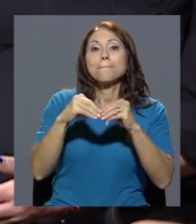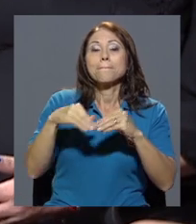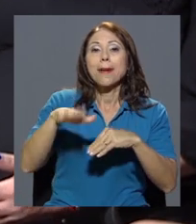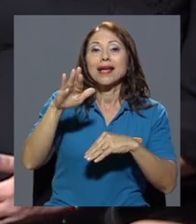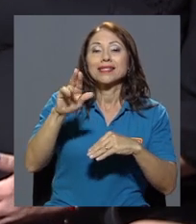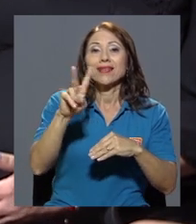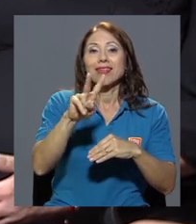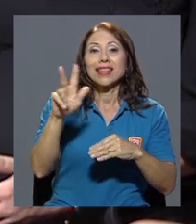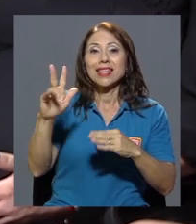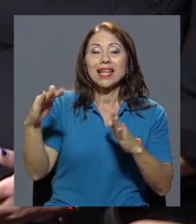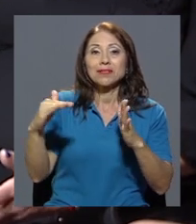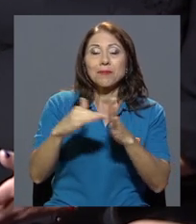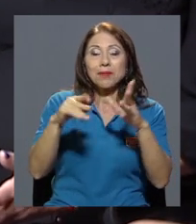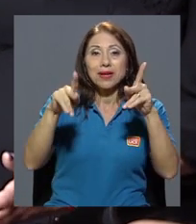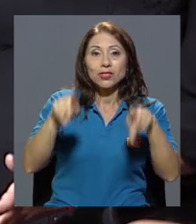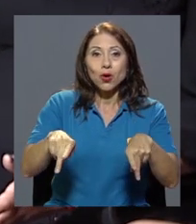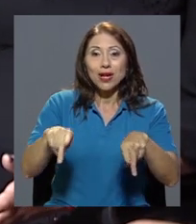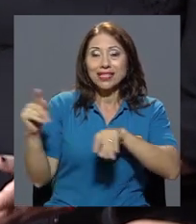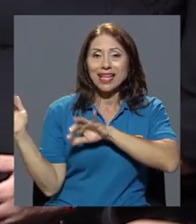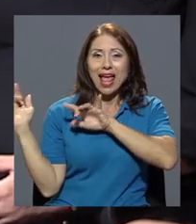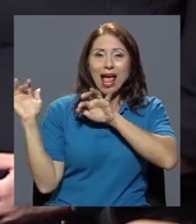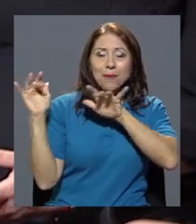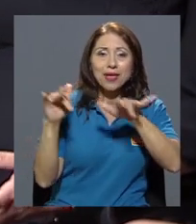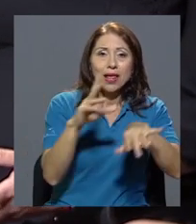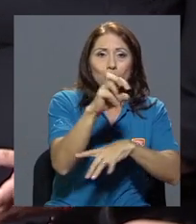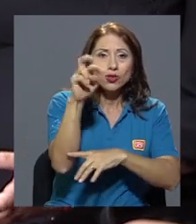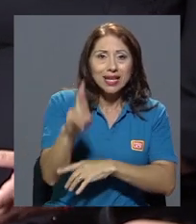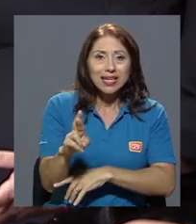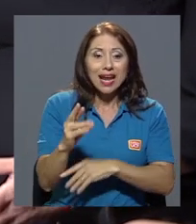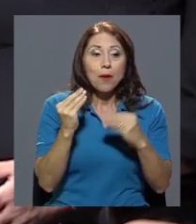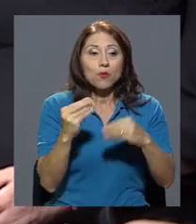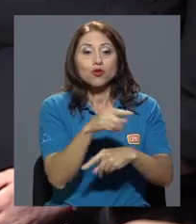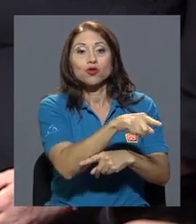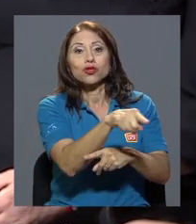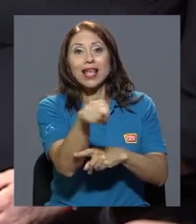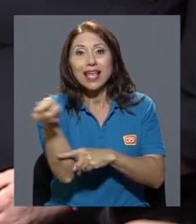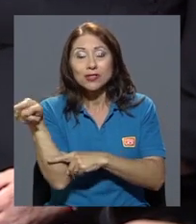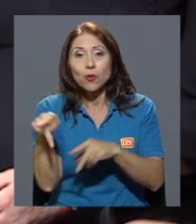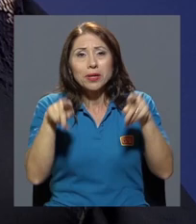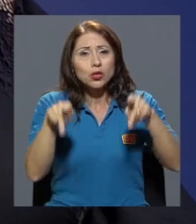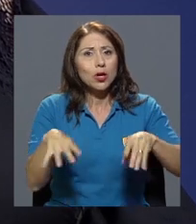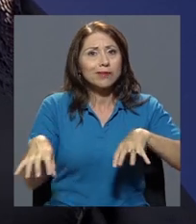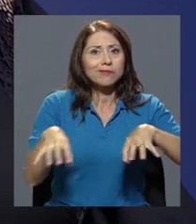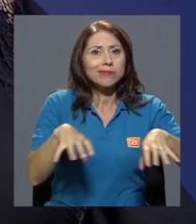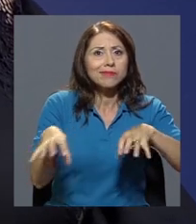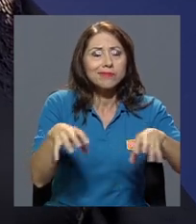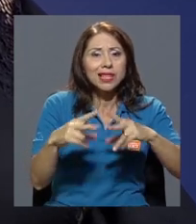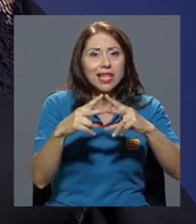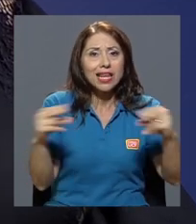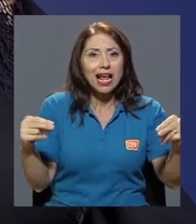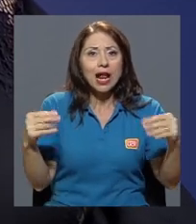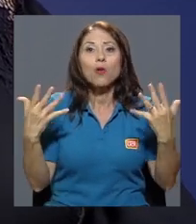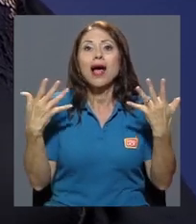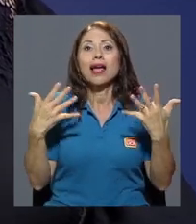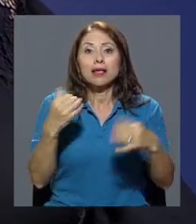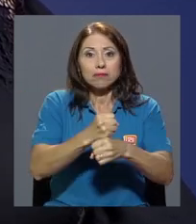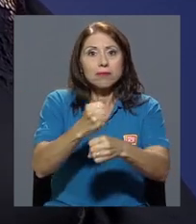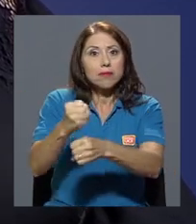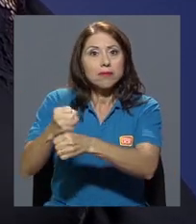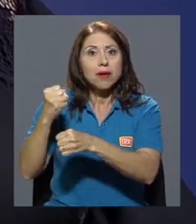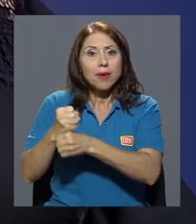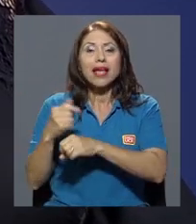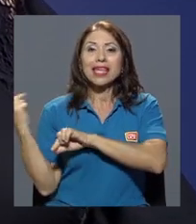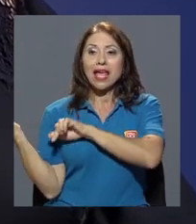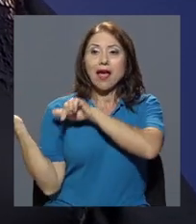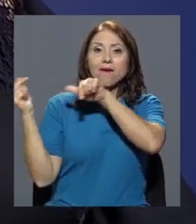año que han migrado a Costa Rica, mucho de esas fuerzas vivas, productivas de Nicaragua que han migrado para esta zona y a